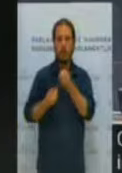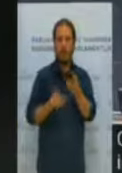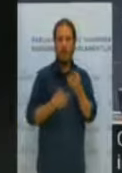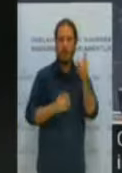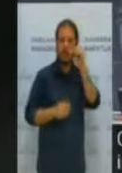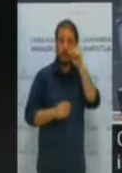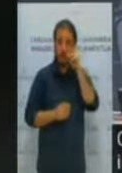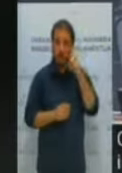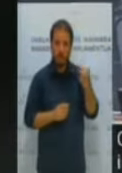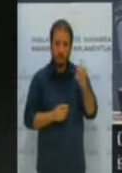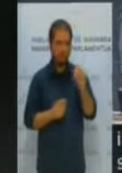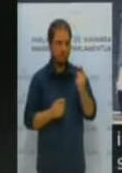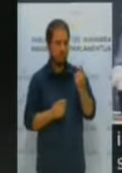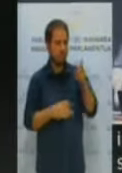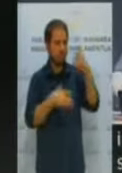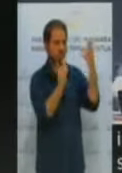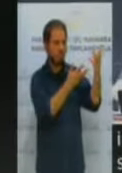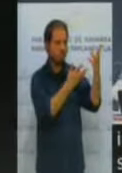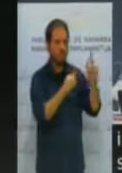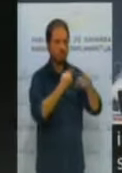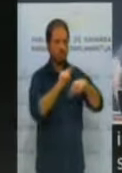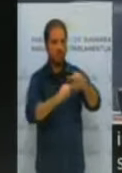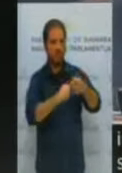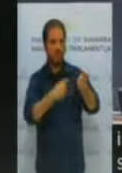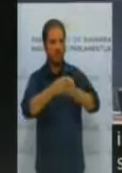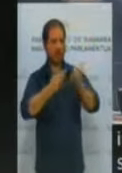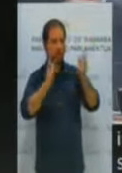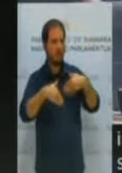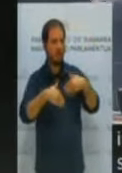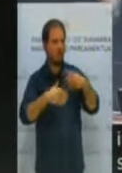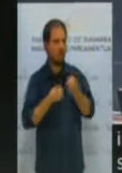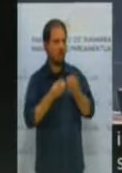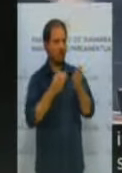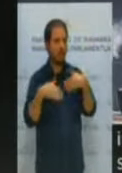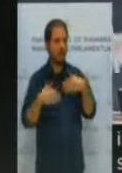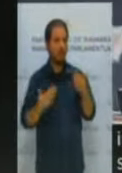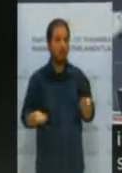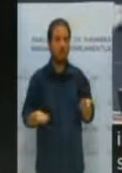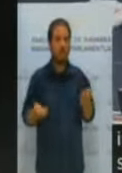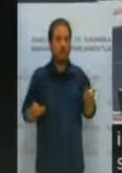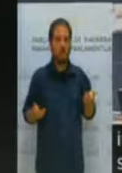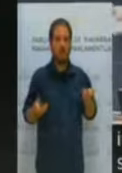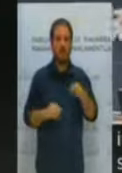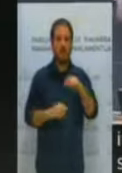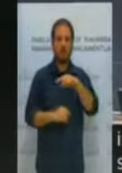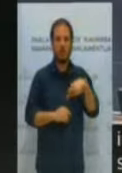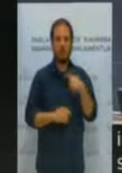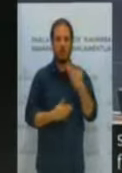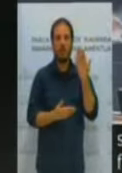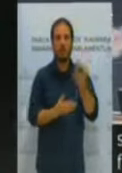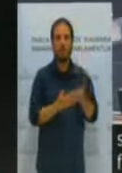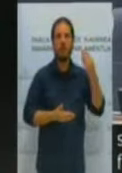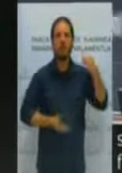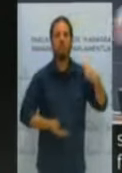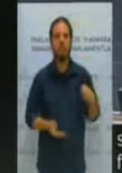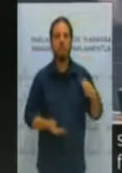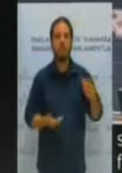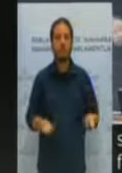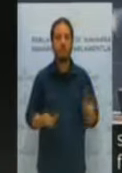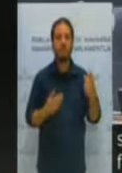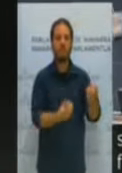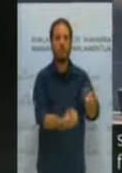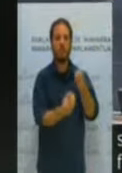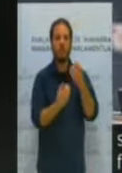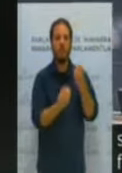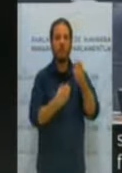le recrimina que no hay coordinación y que hay falta de información. Por lo tanto nosotros, como le pedimos lo mismo, le pedimos más información y